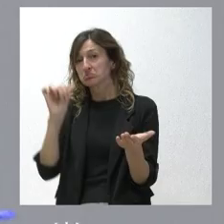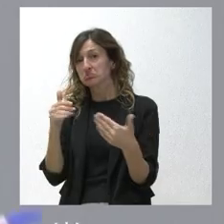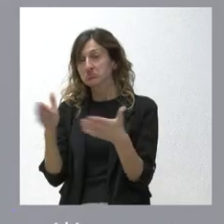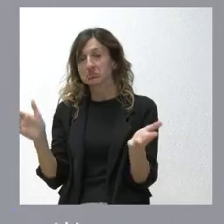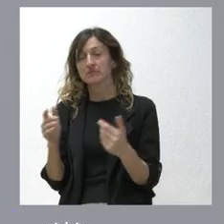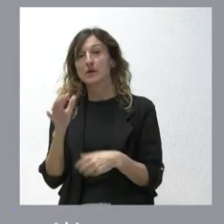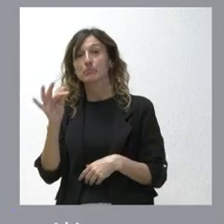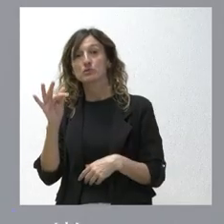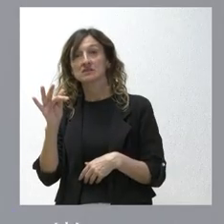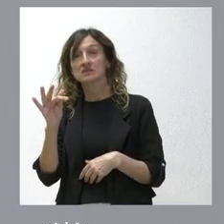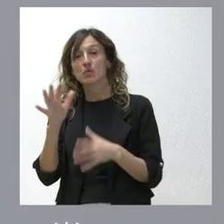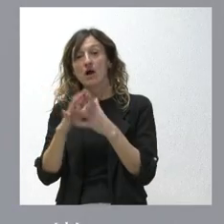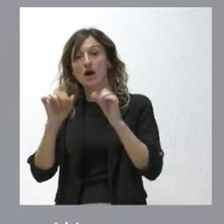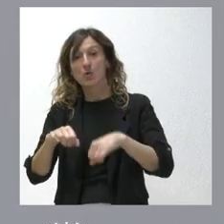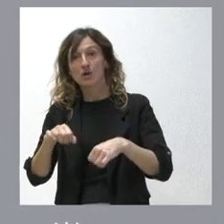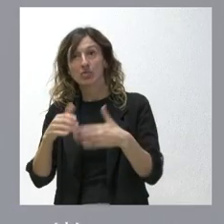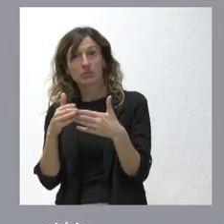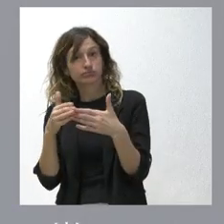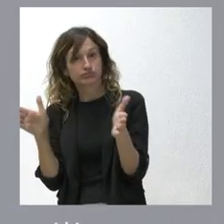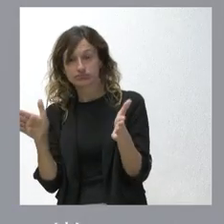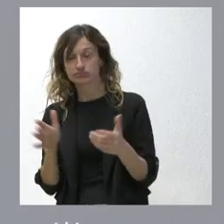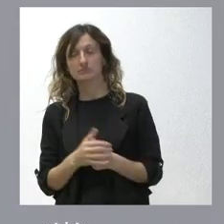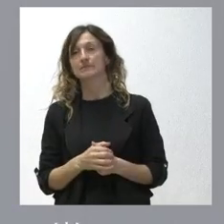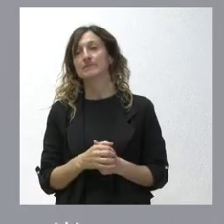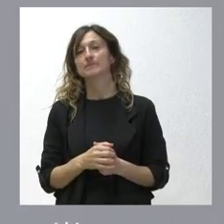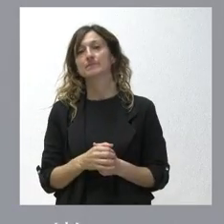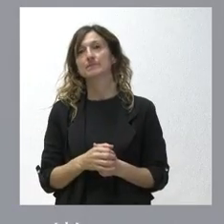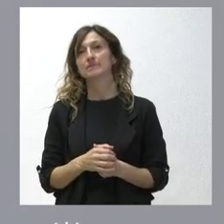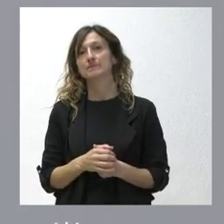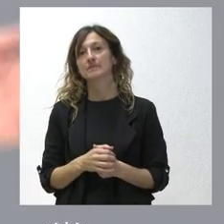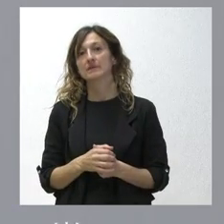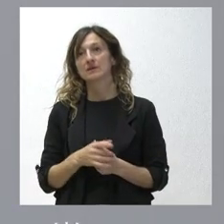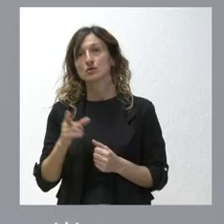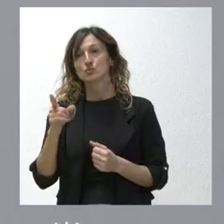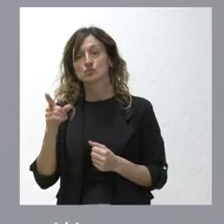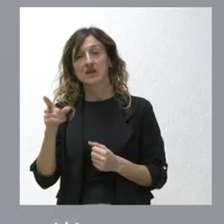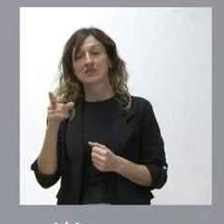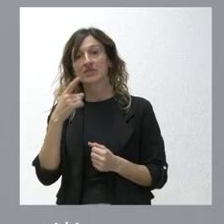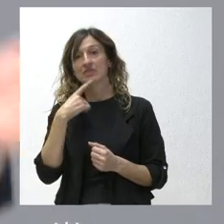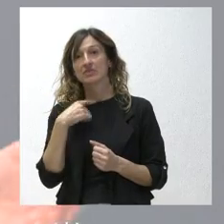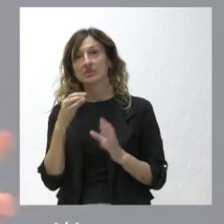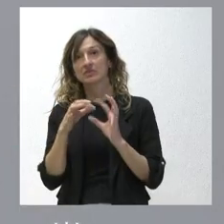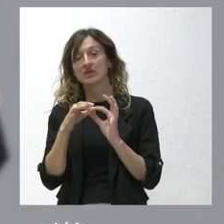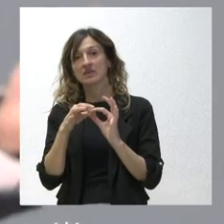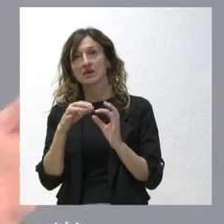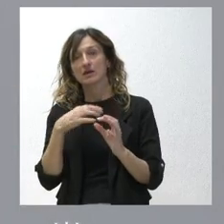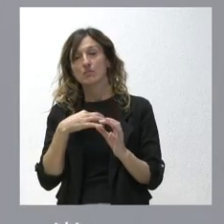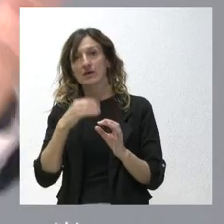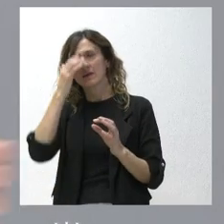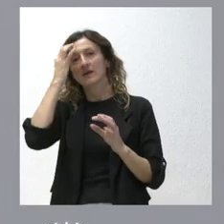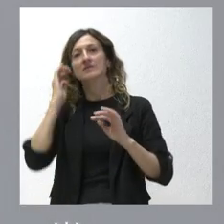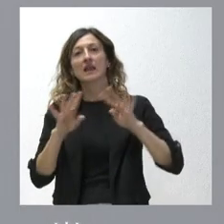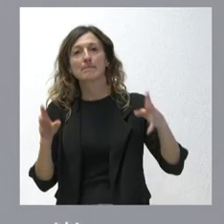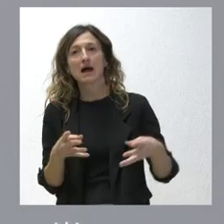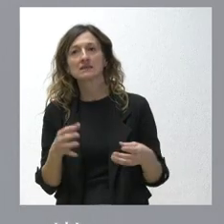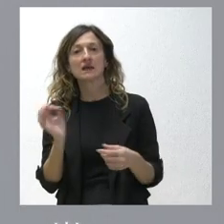positivo para el acuerdo y para el consenso nosotros estamos abiertos no sé si usted se refiere a que cabría la fórmula telemática o